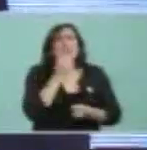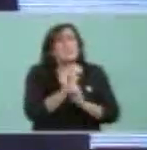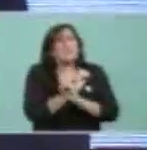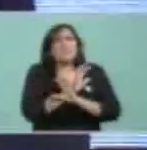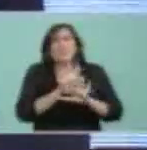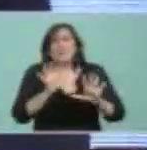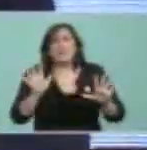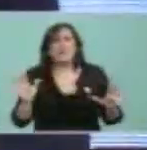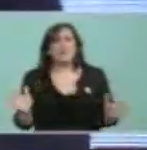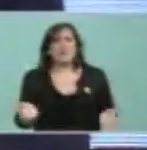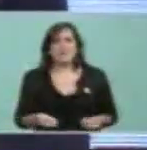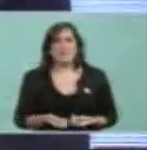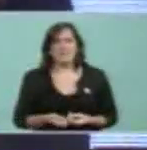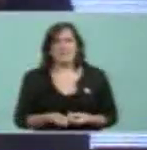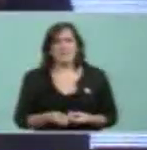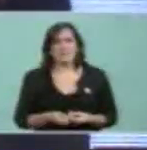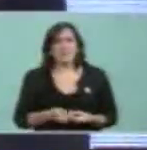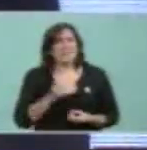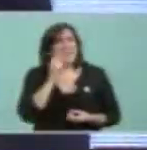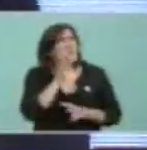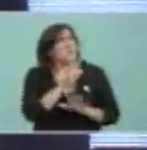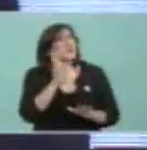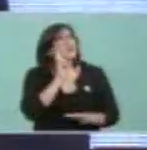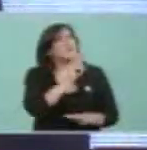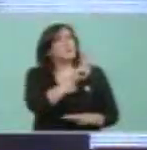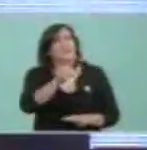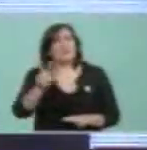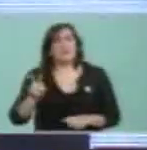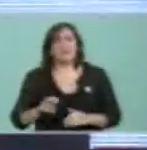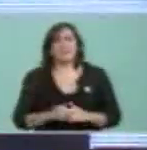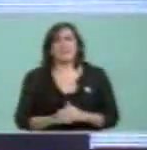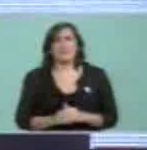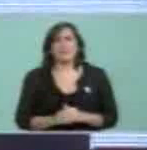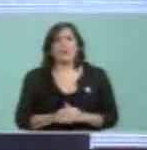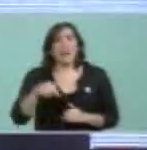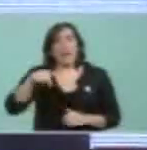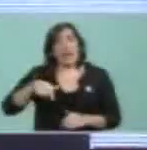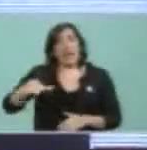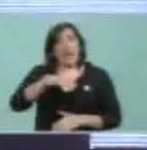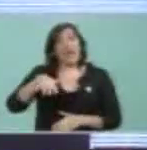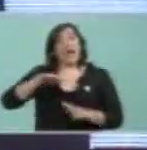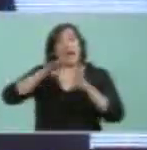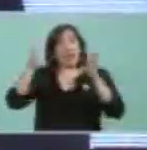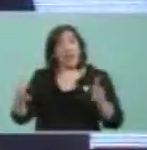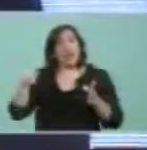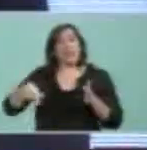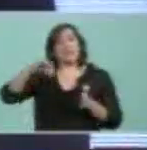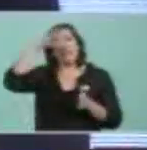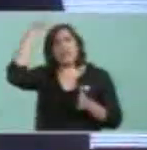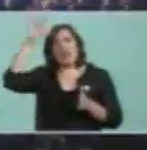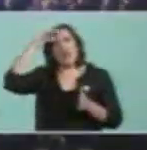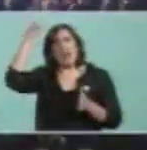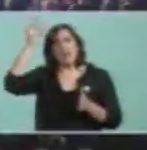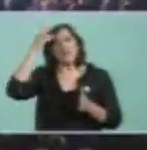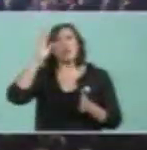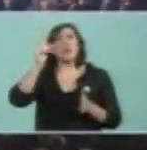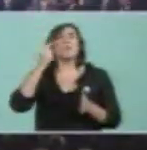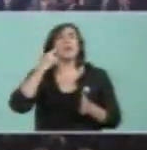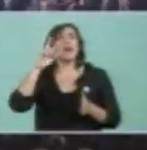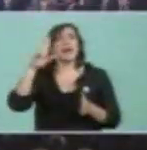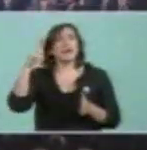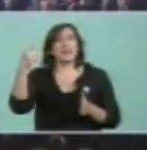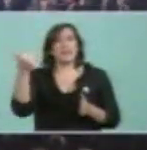esta Bariloche que está hermosísima, en este teatro hermoso, La Baira,